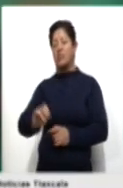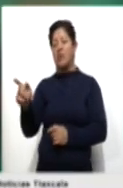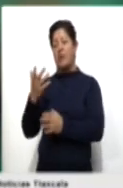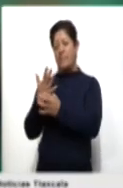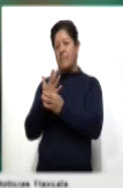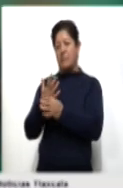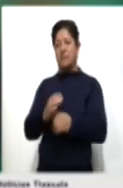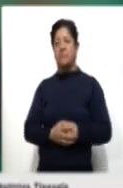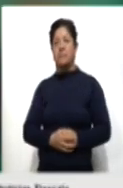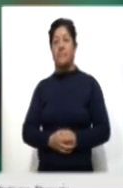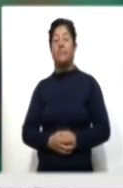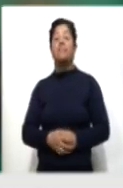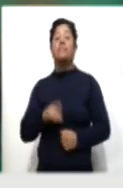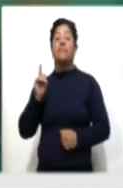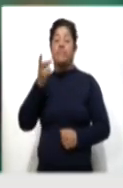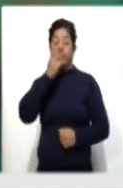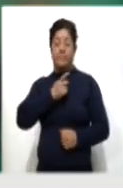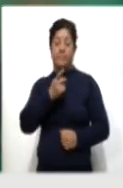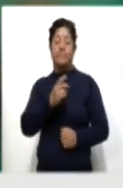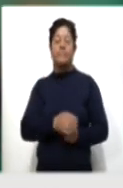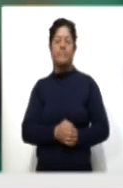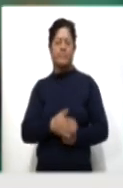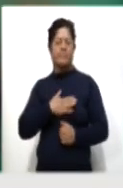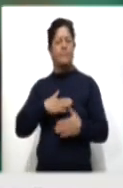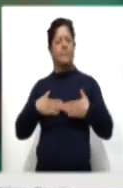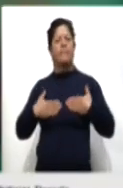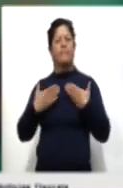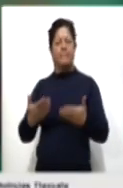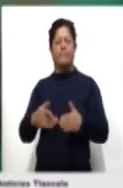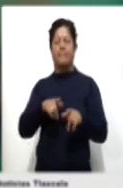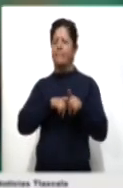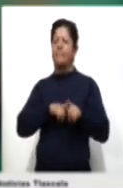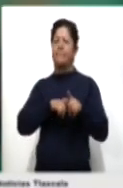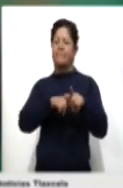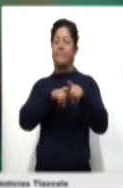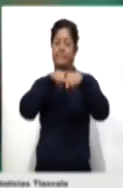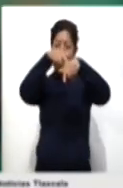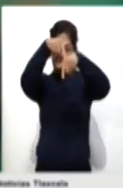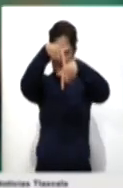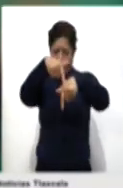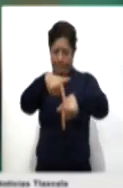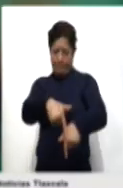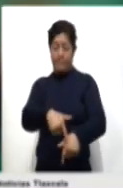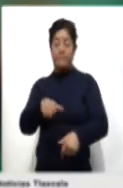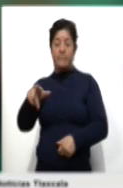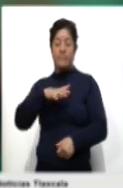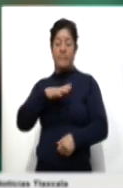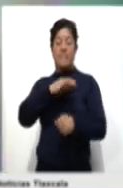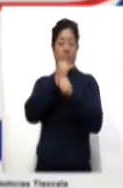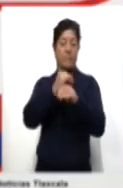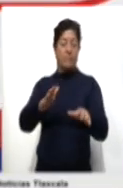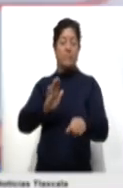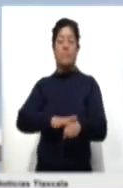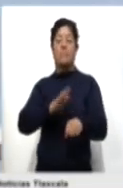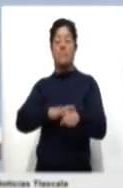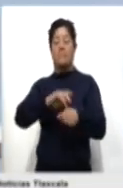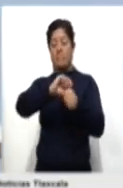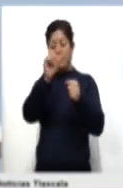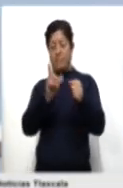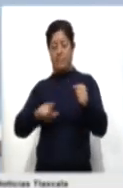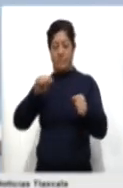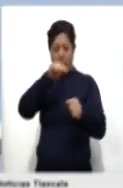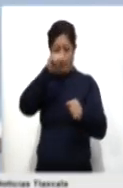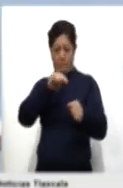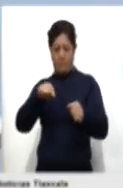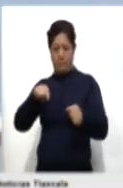López-Gatell. El funcionario de salud confió en que la cifra irá bajando aún más, conforme lleguen datos del resto del país. Este